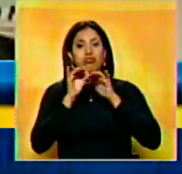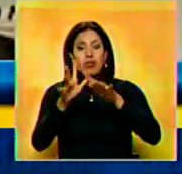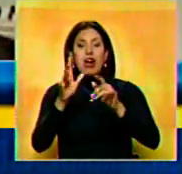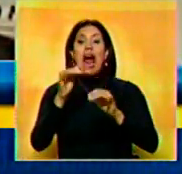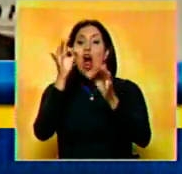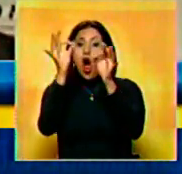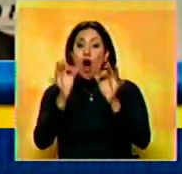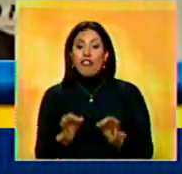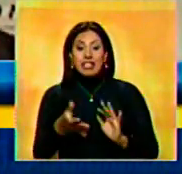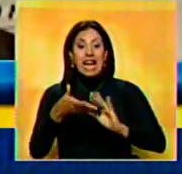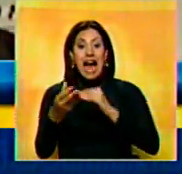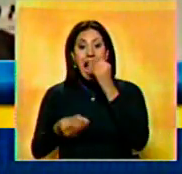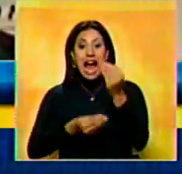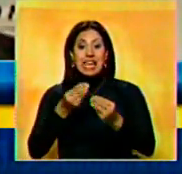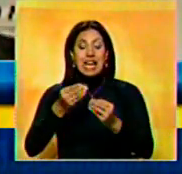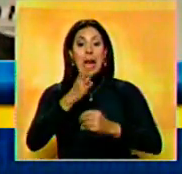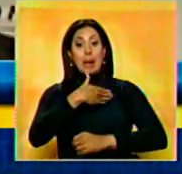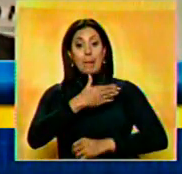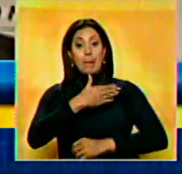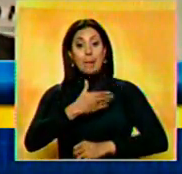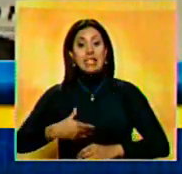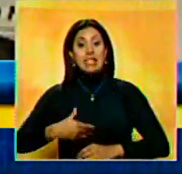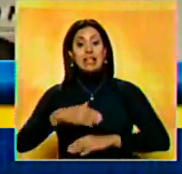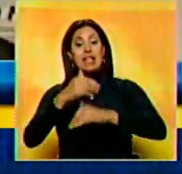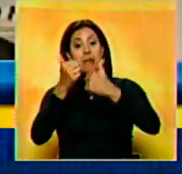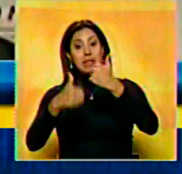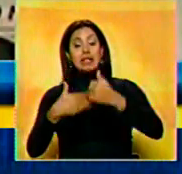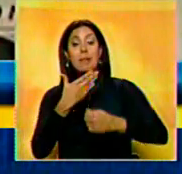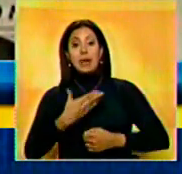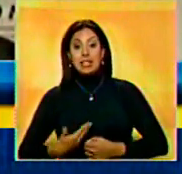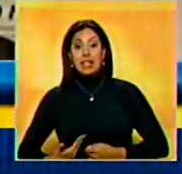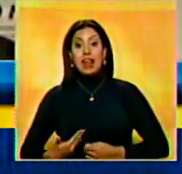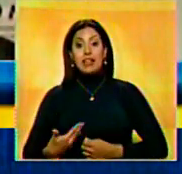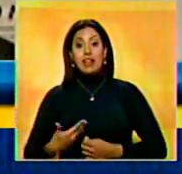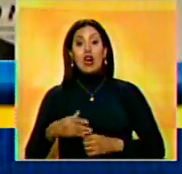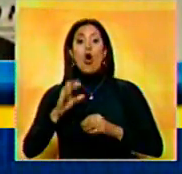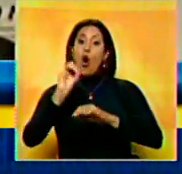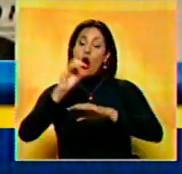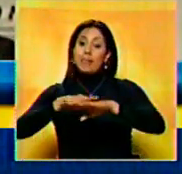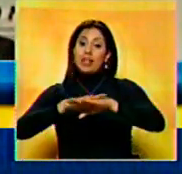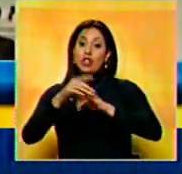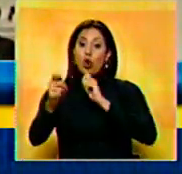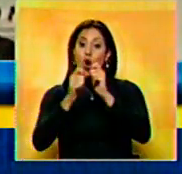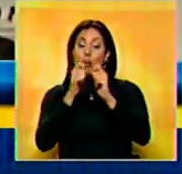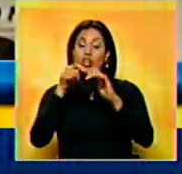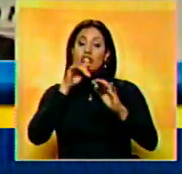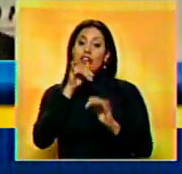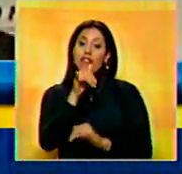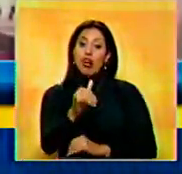locuciones oficiales que haga el presidente, el vicepresidente ejecutivo de la República o el Ministerio de Comunicación e Información.